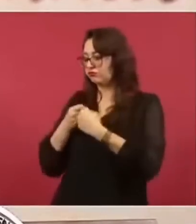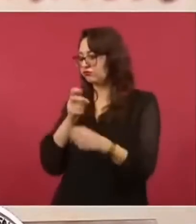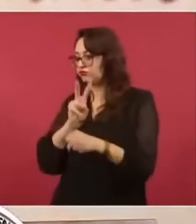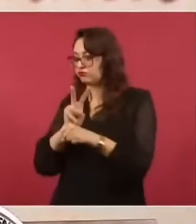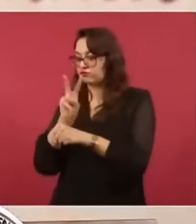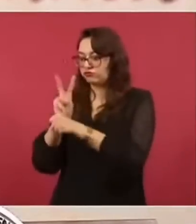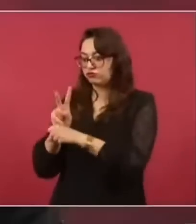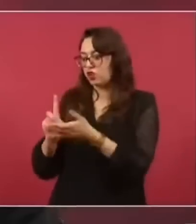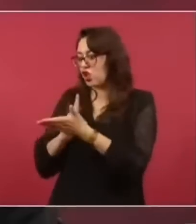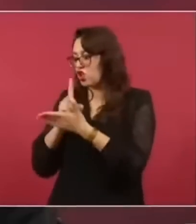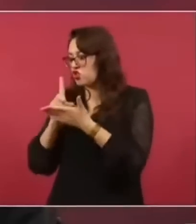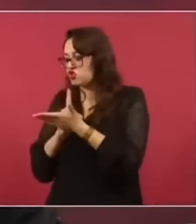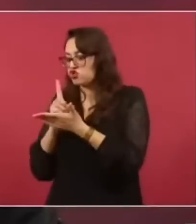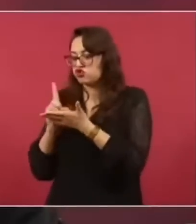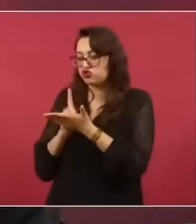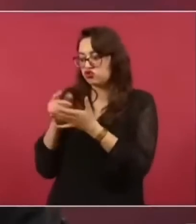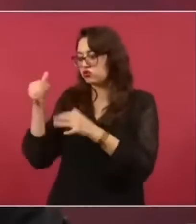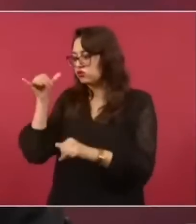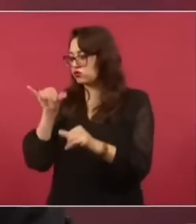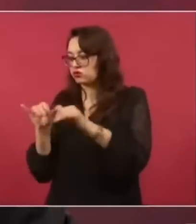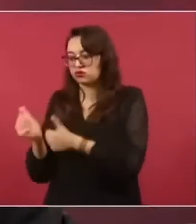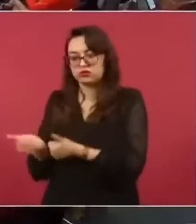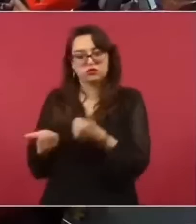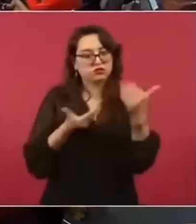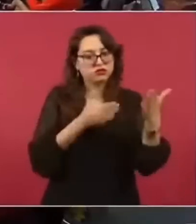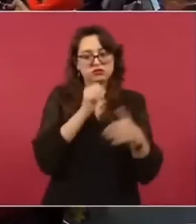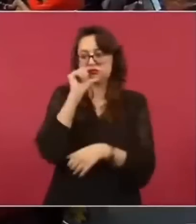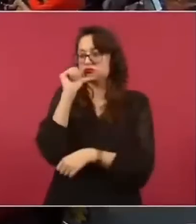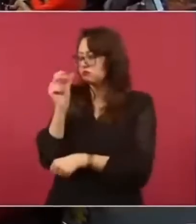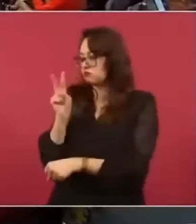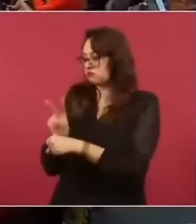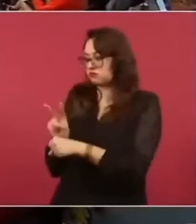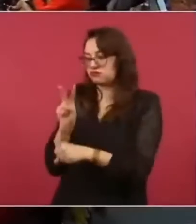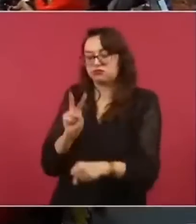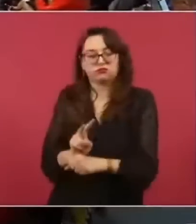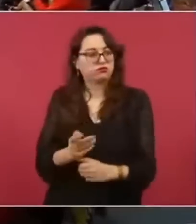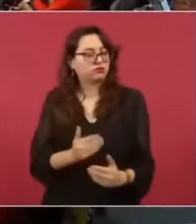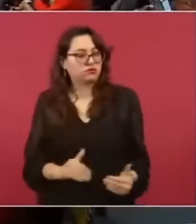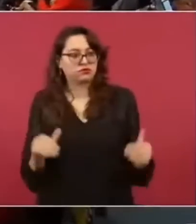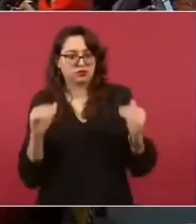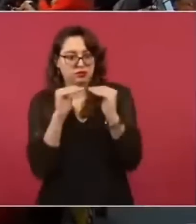estupefacientes o drogas que son ilegales. Es lo que estamos pidiendo.